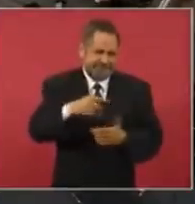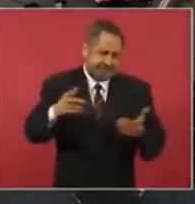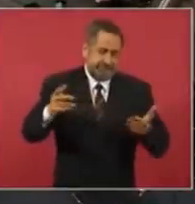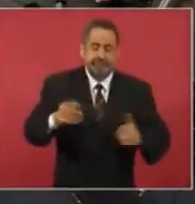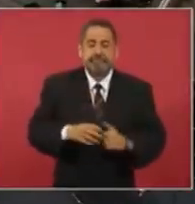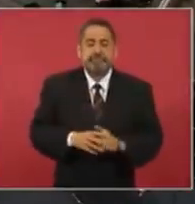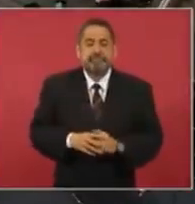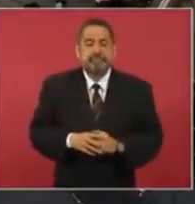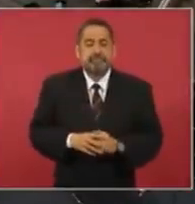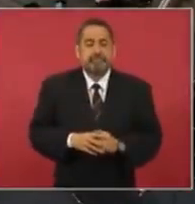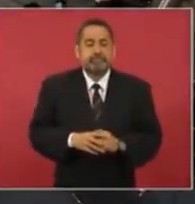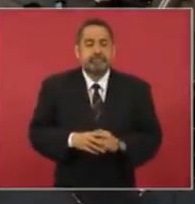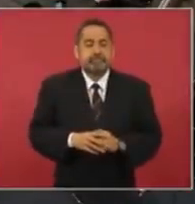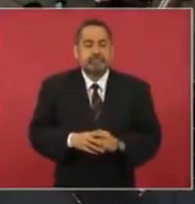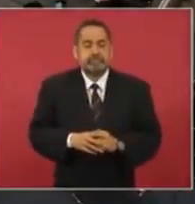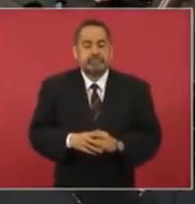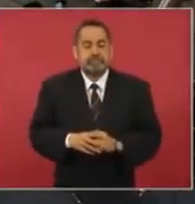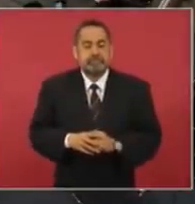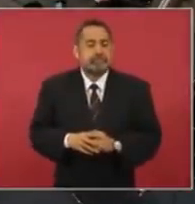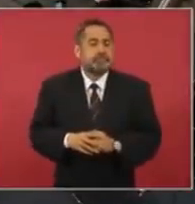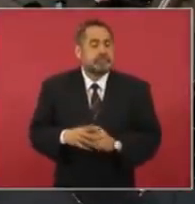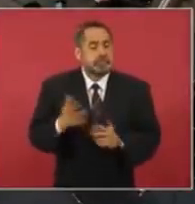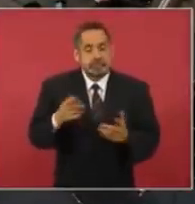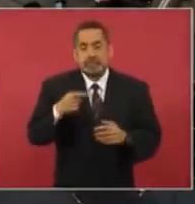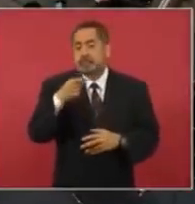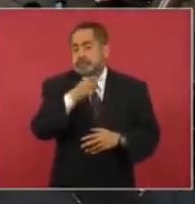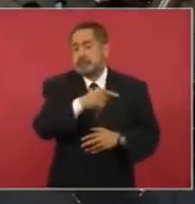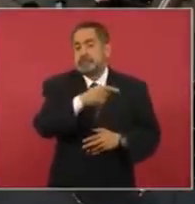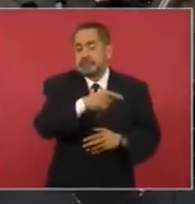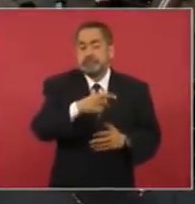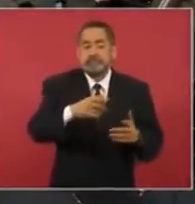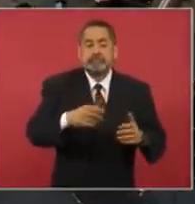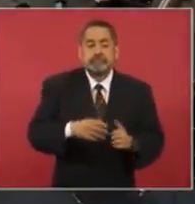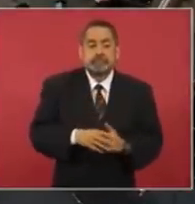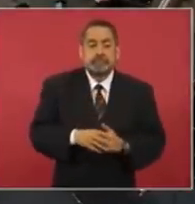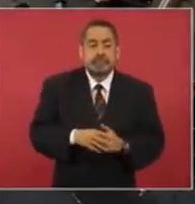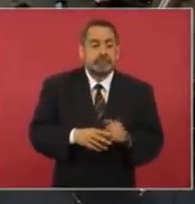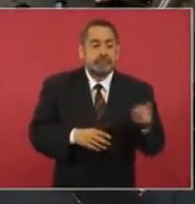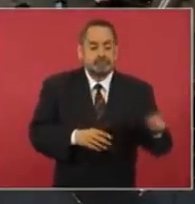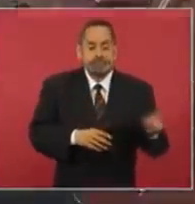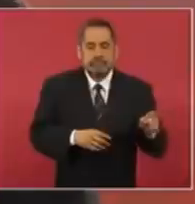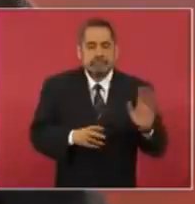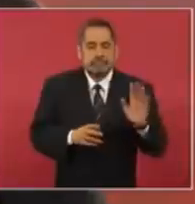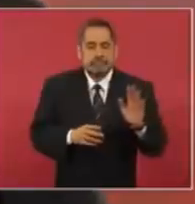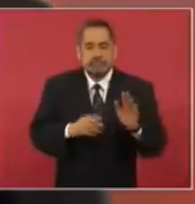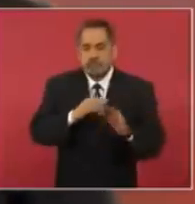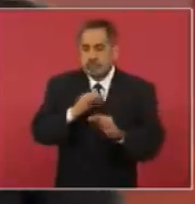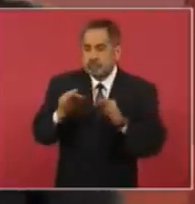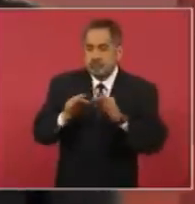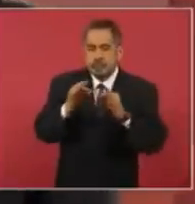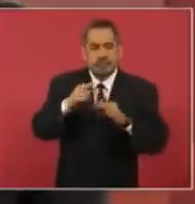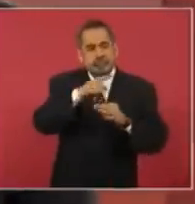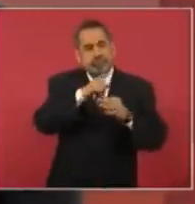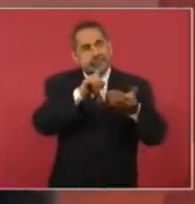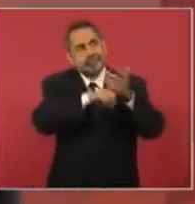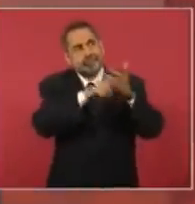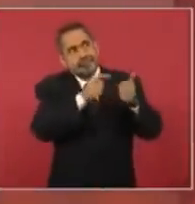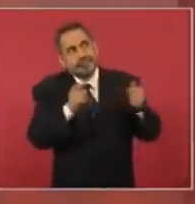Y pues él tuvo que cumplir, porque eso se armó arriba.